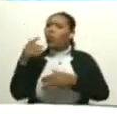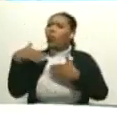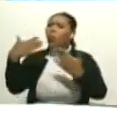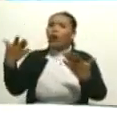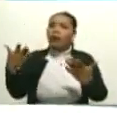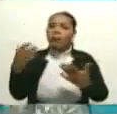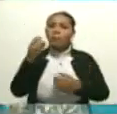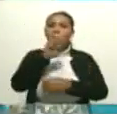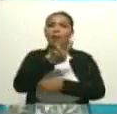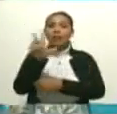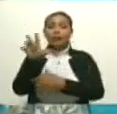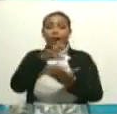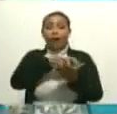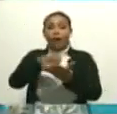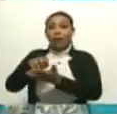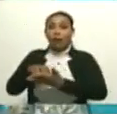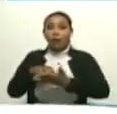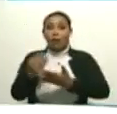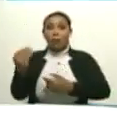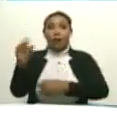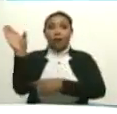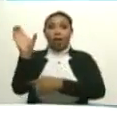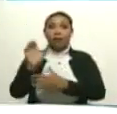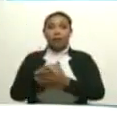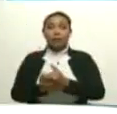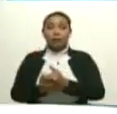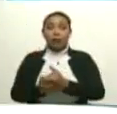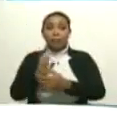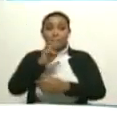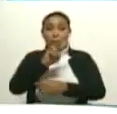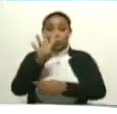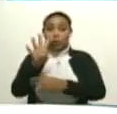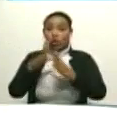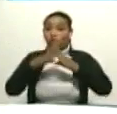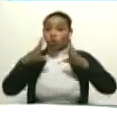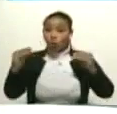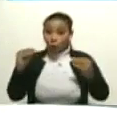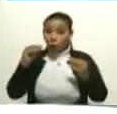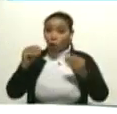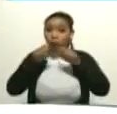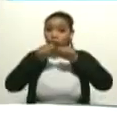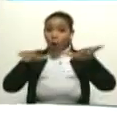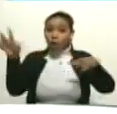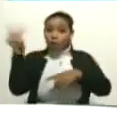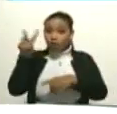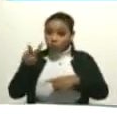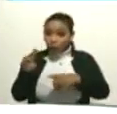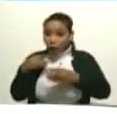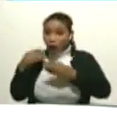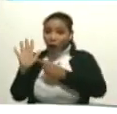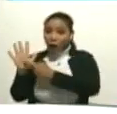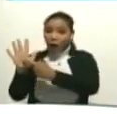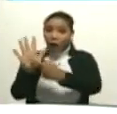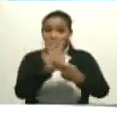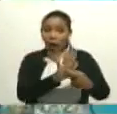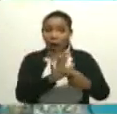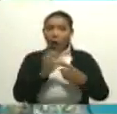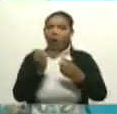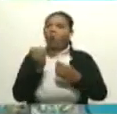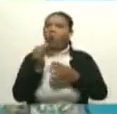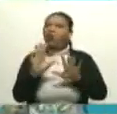23 estados más el distrito capital. O sea, las 24 entidades federales. estados. ¿Y en cuántas salas de teatro?